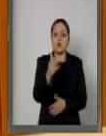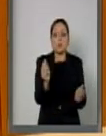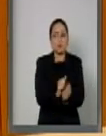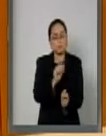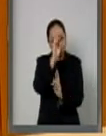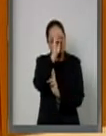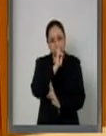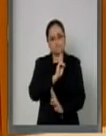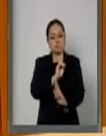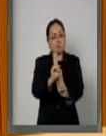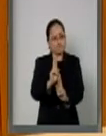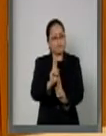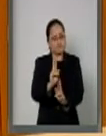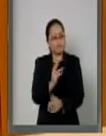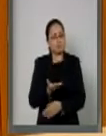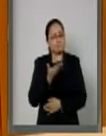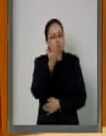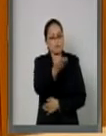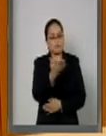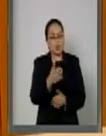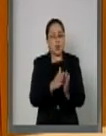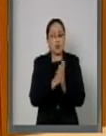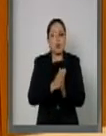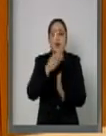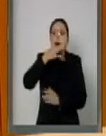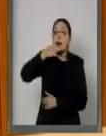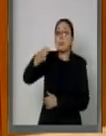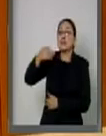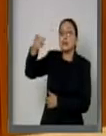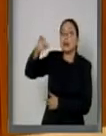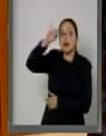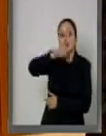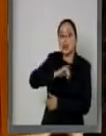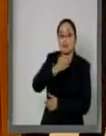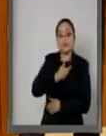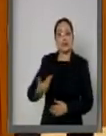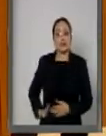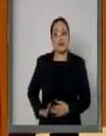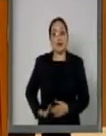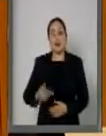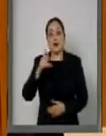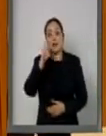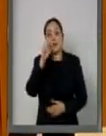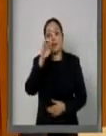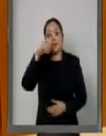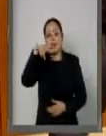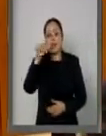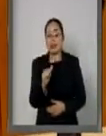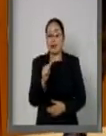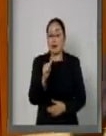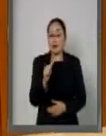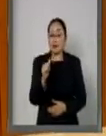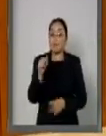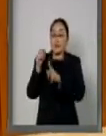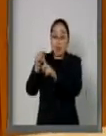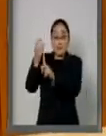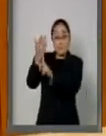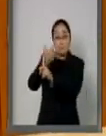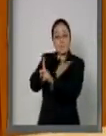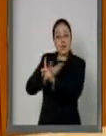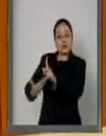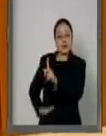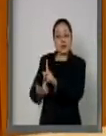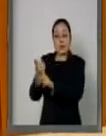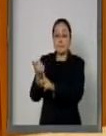le comunique a su jefe el presidente Peña que instruya a la señora